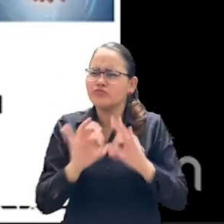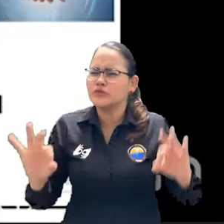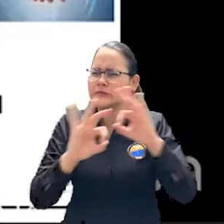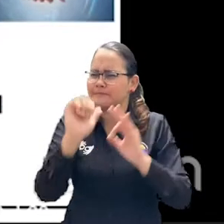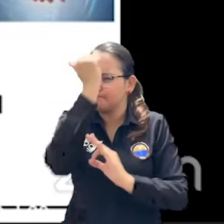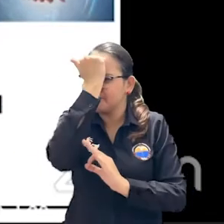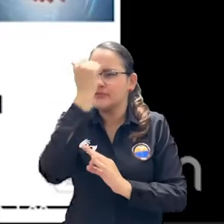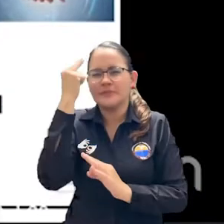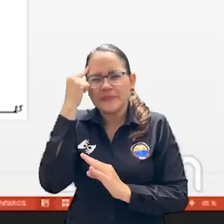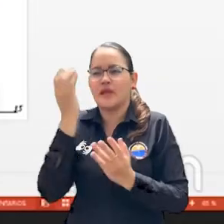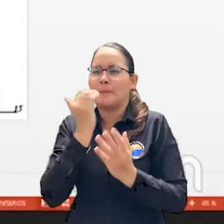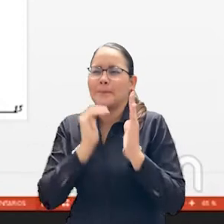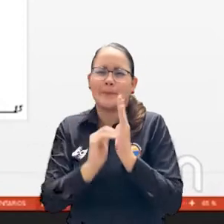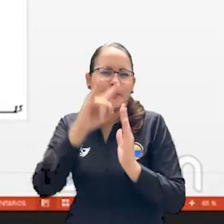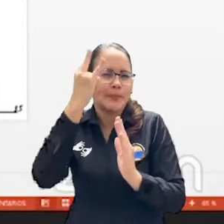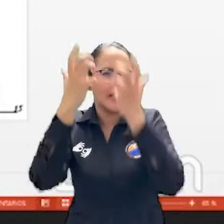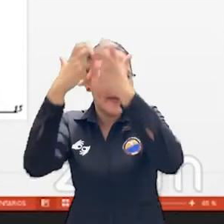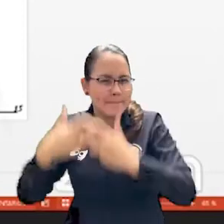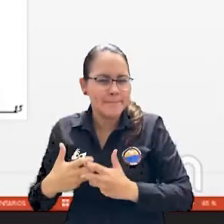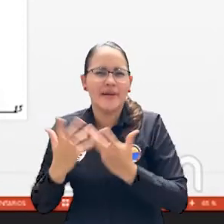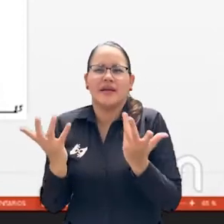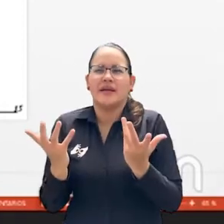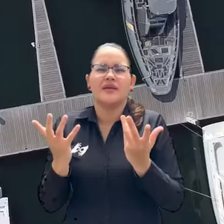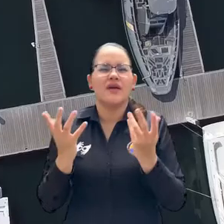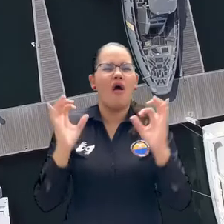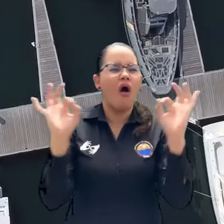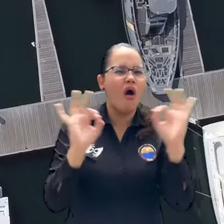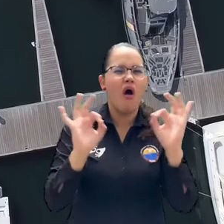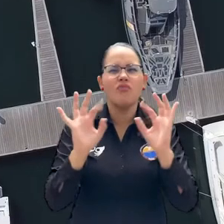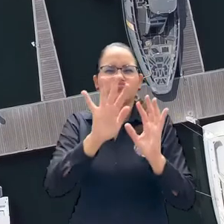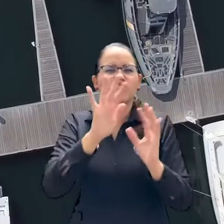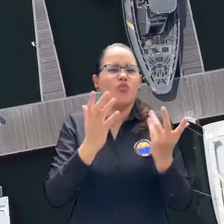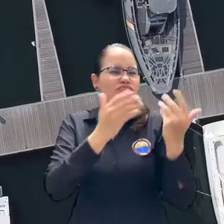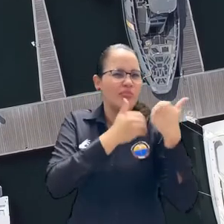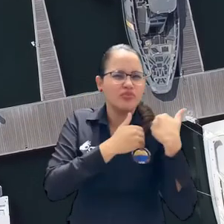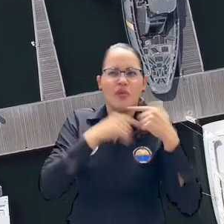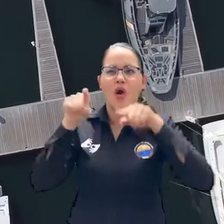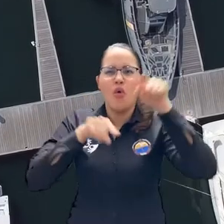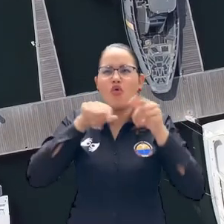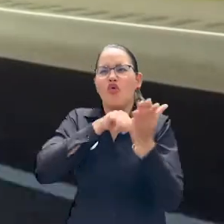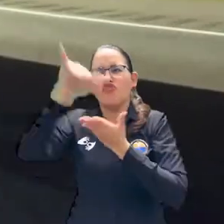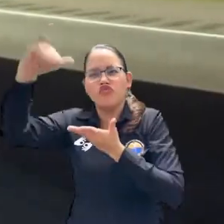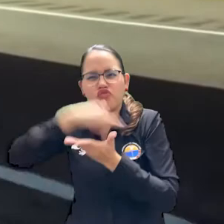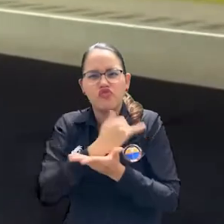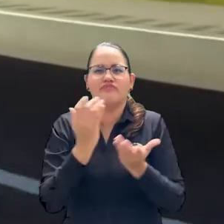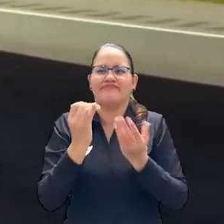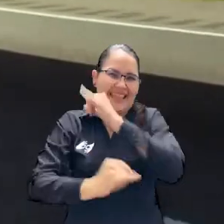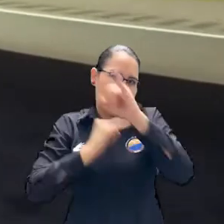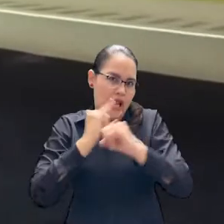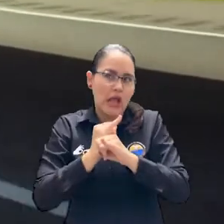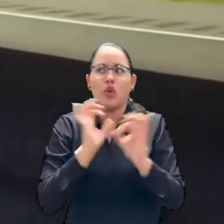todo pensando en empresas, en organizaciones que hacen parte del transporte internacional en áreas